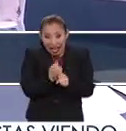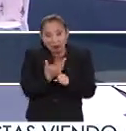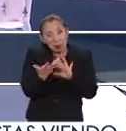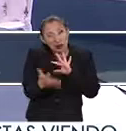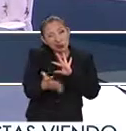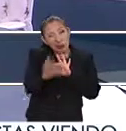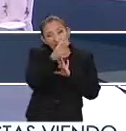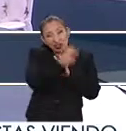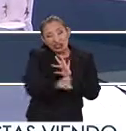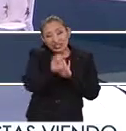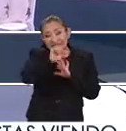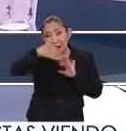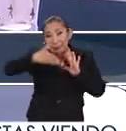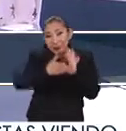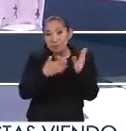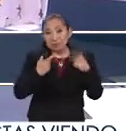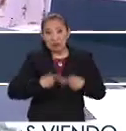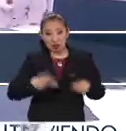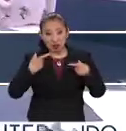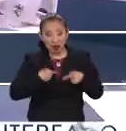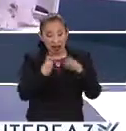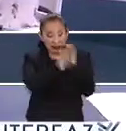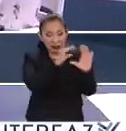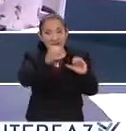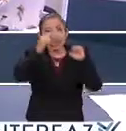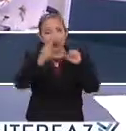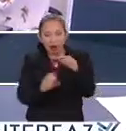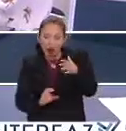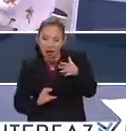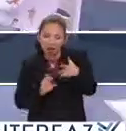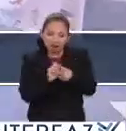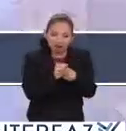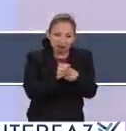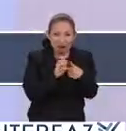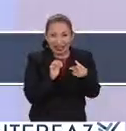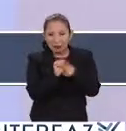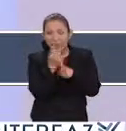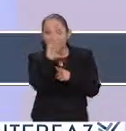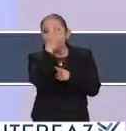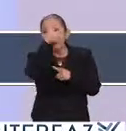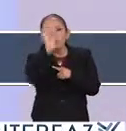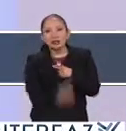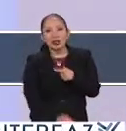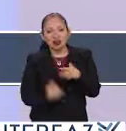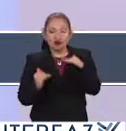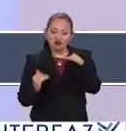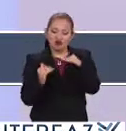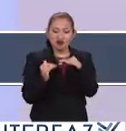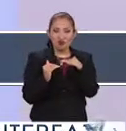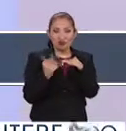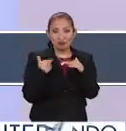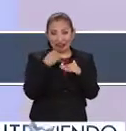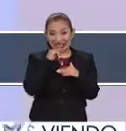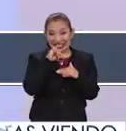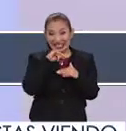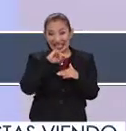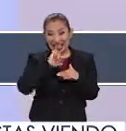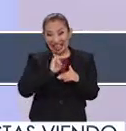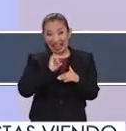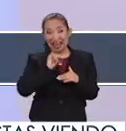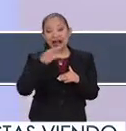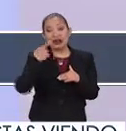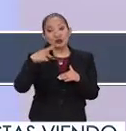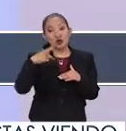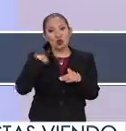aproximadamente a 260 mil personas, estamos seguros que podemos llegar a ese 4%. Decirles que el INEA con la estructura